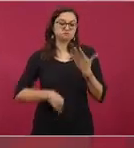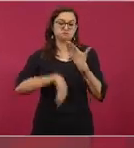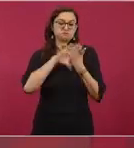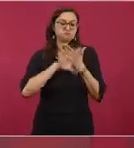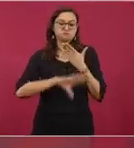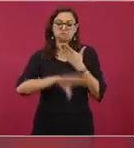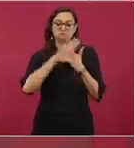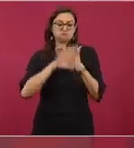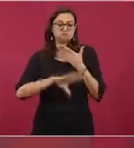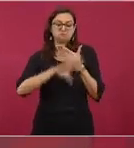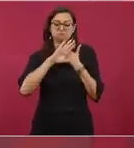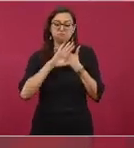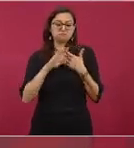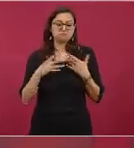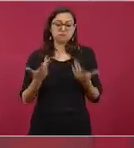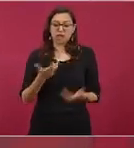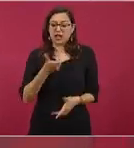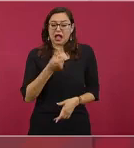nuestros.